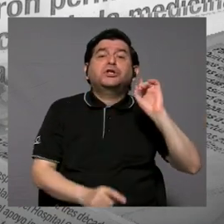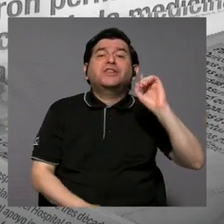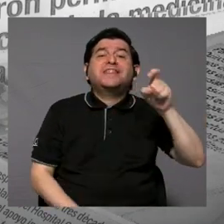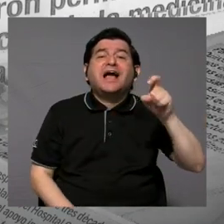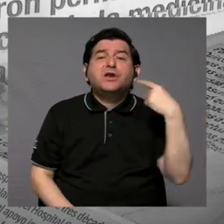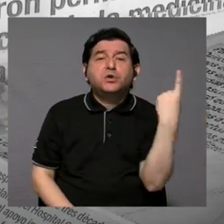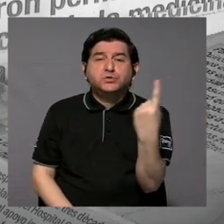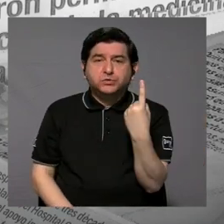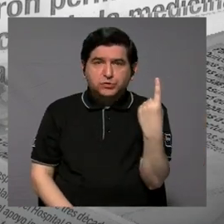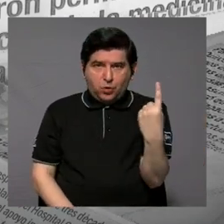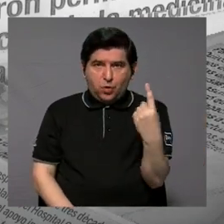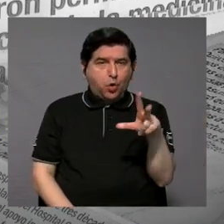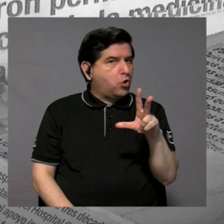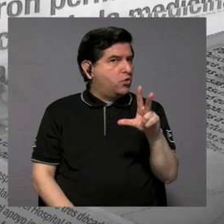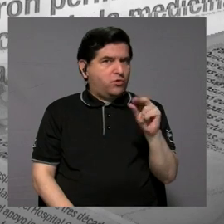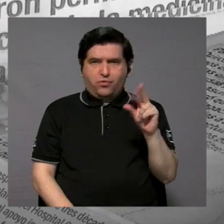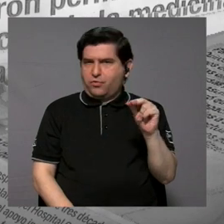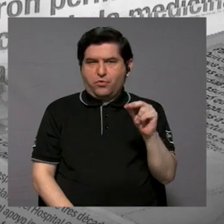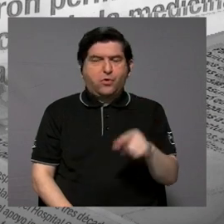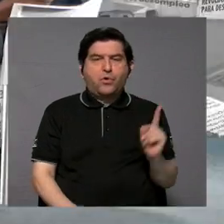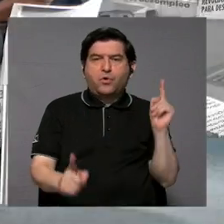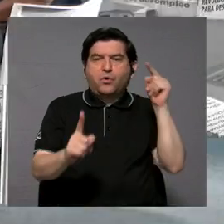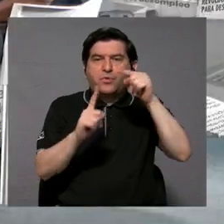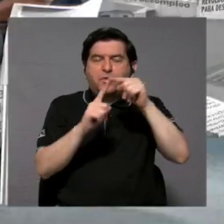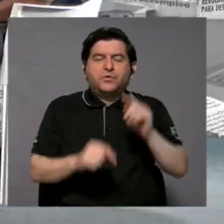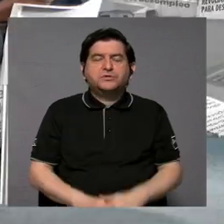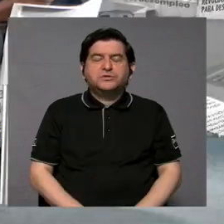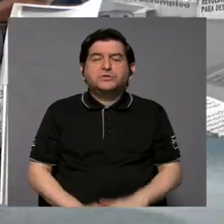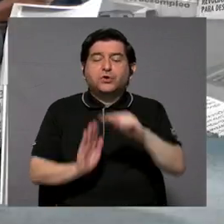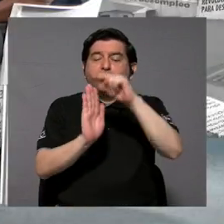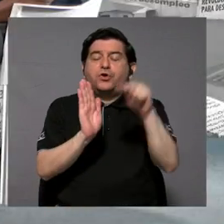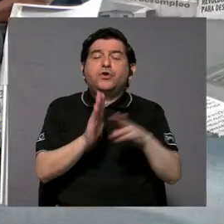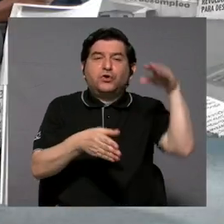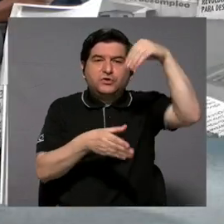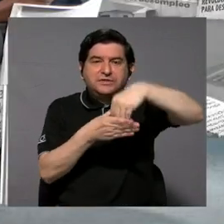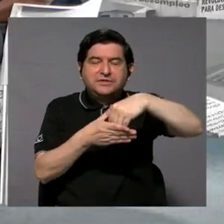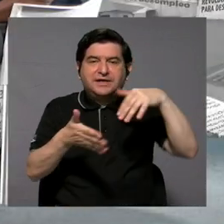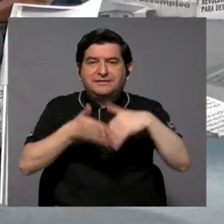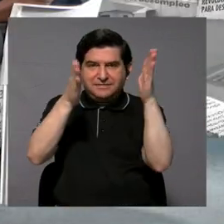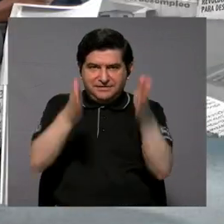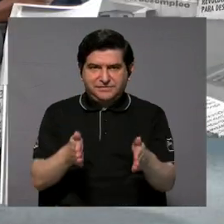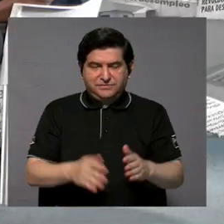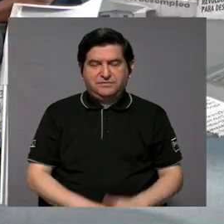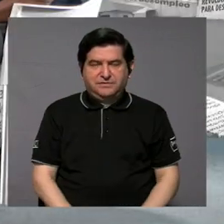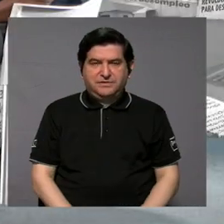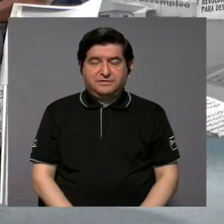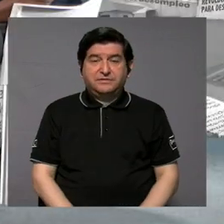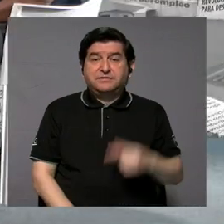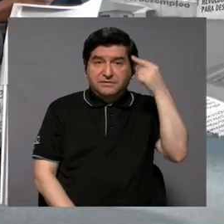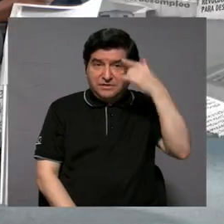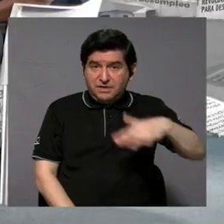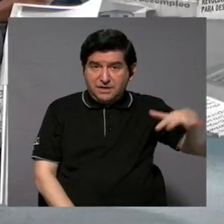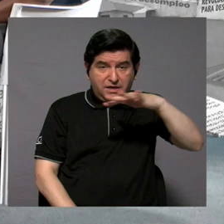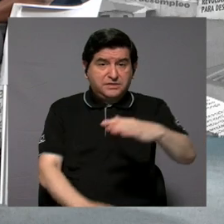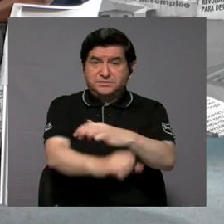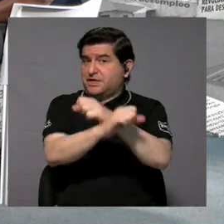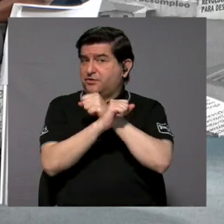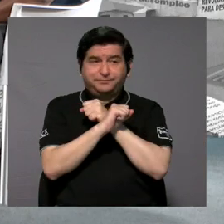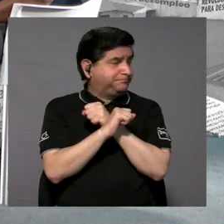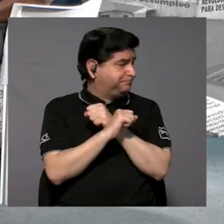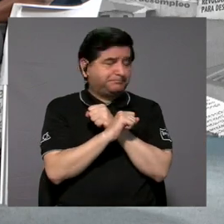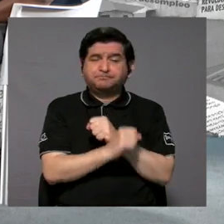diagnóstico únicamente y no con propósito de promoción para los estudiantes. Precisamente porque el Estado no está